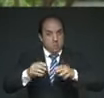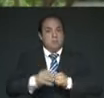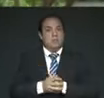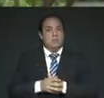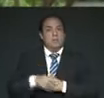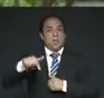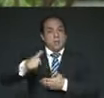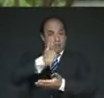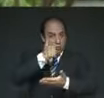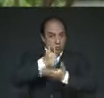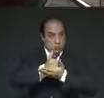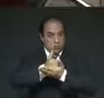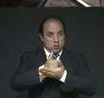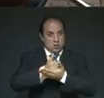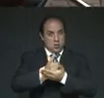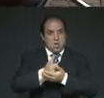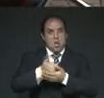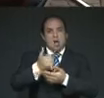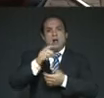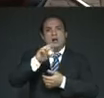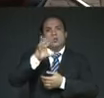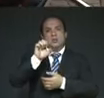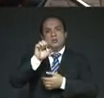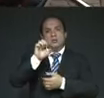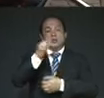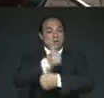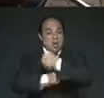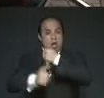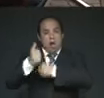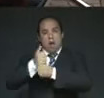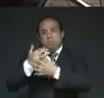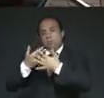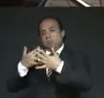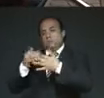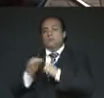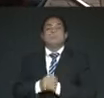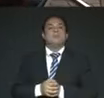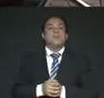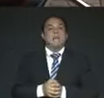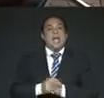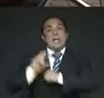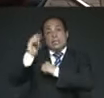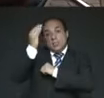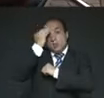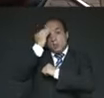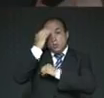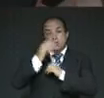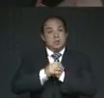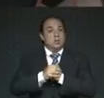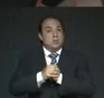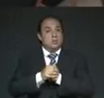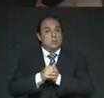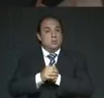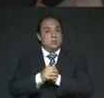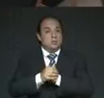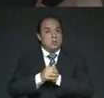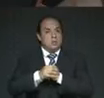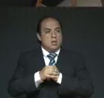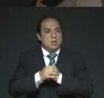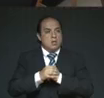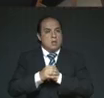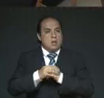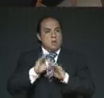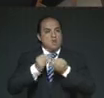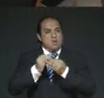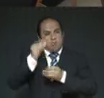esta ciudad hace 500 años. Así no los recordaba sin duda, pero de manera más cruel que irónica